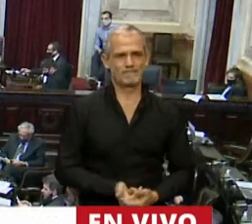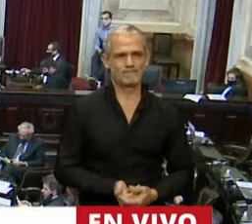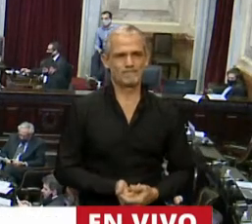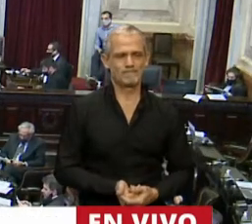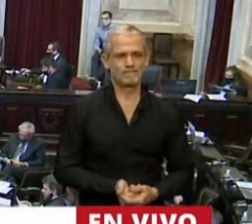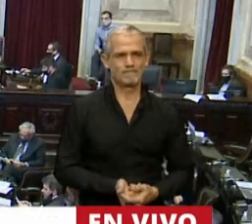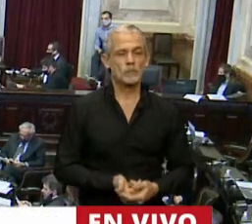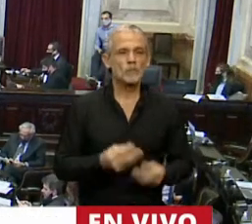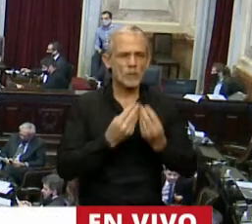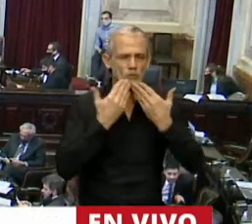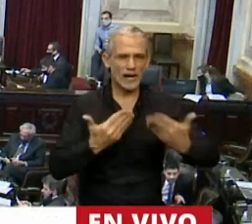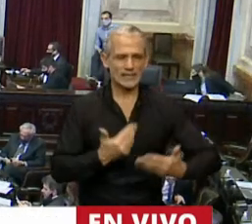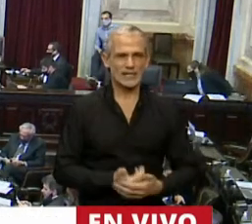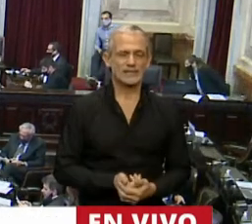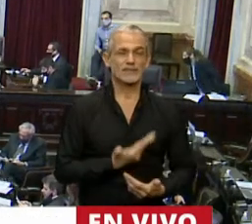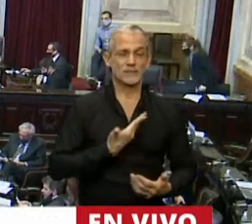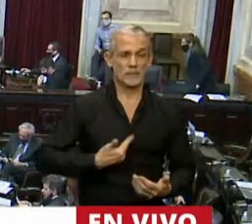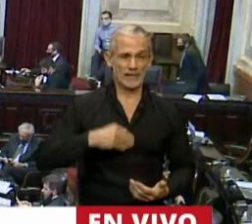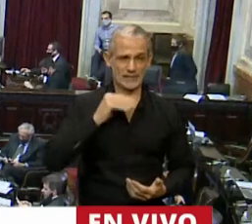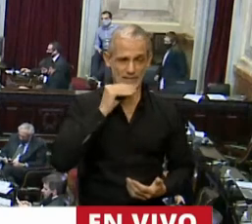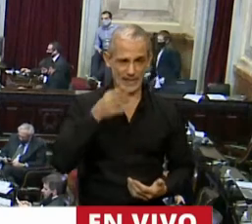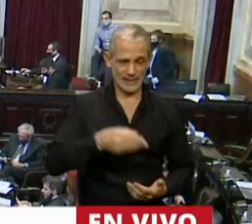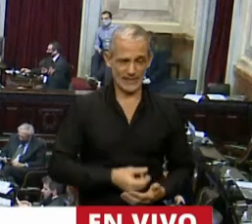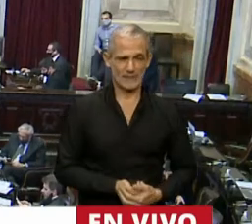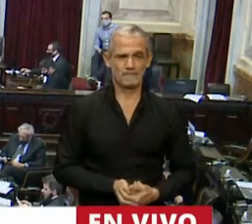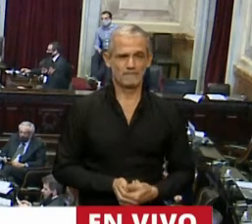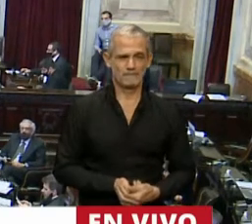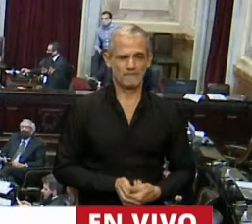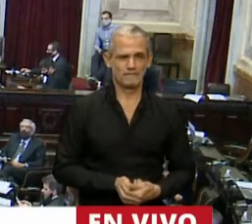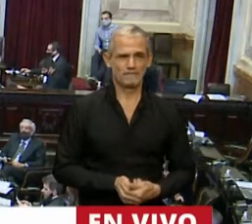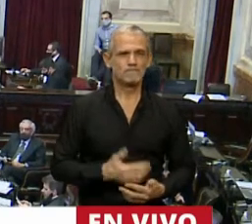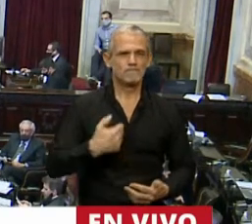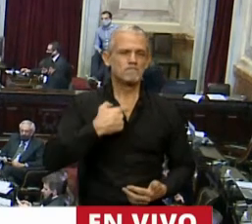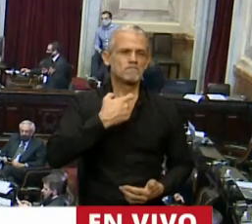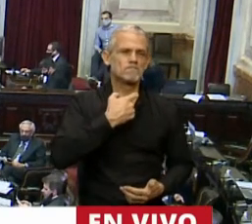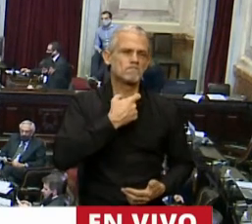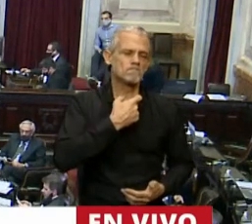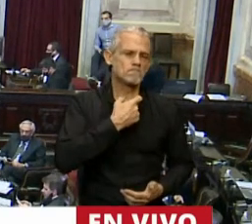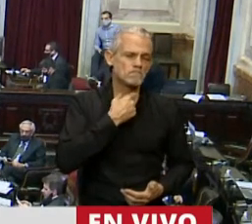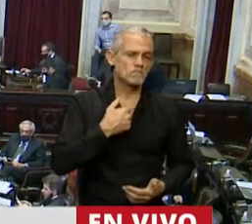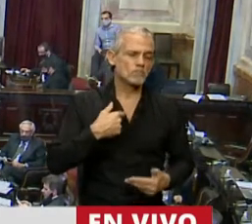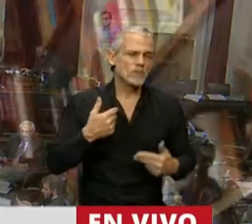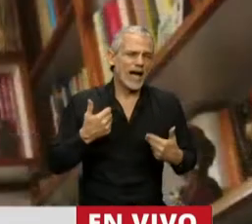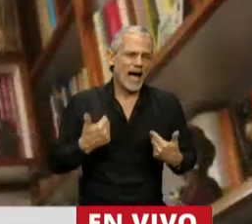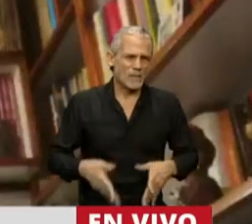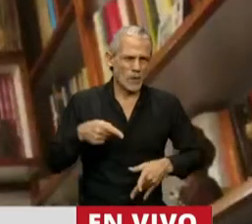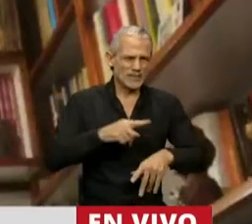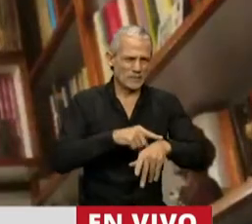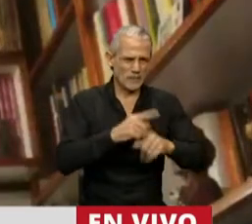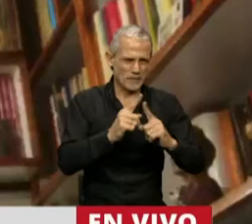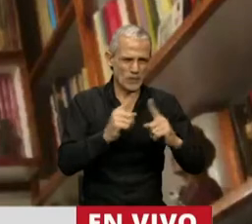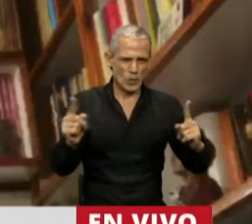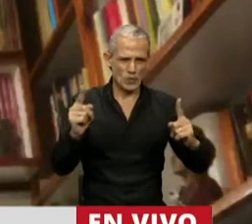Muchas gracias, señor presidente. Yo quiero aprovechar estos minutos,